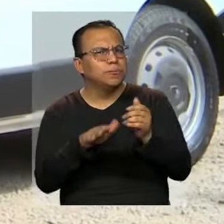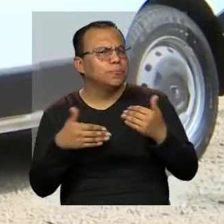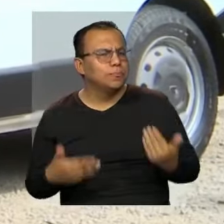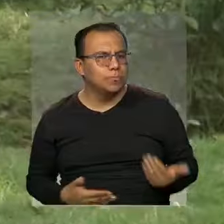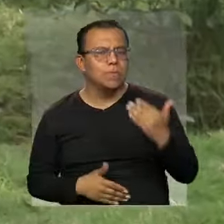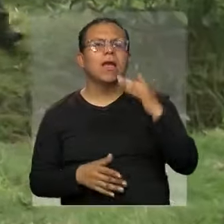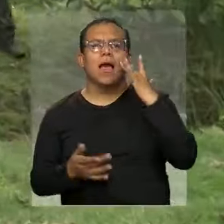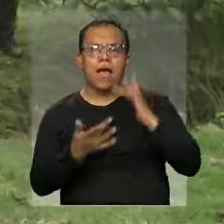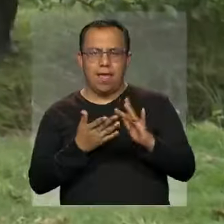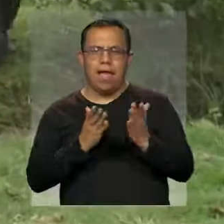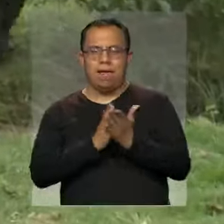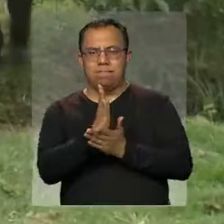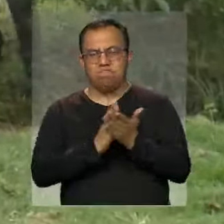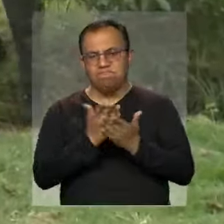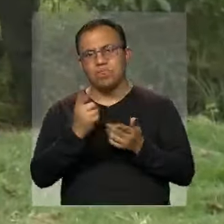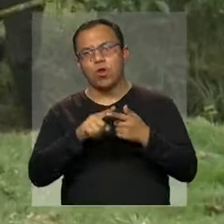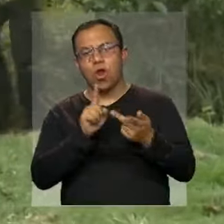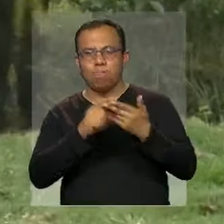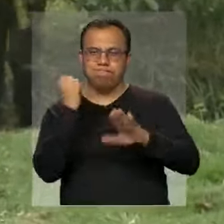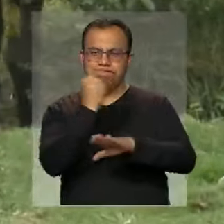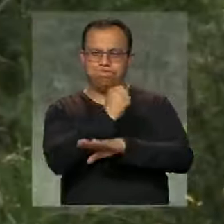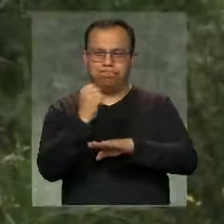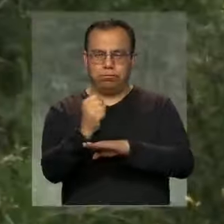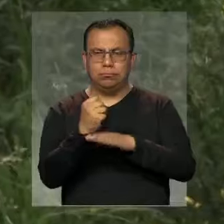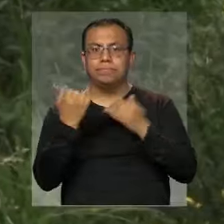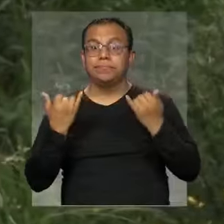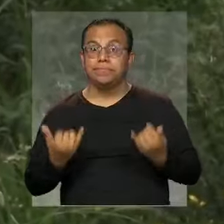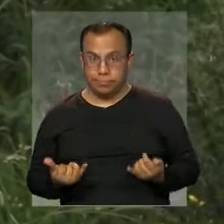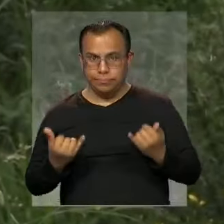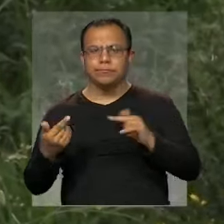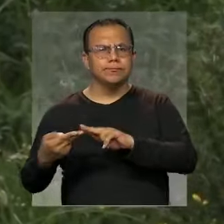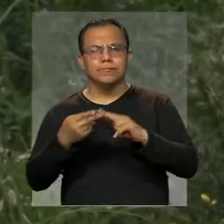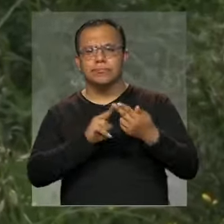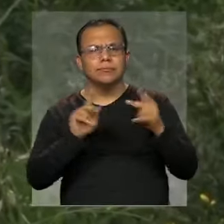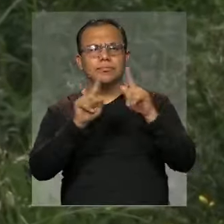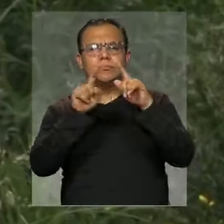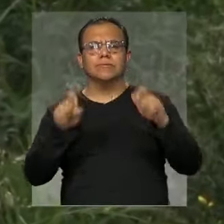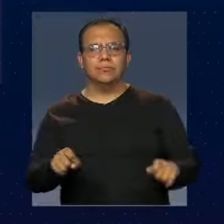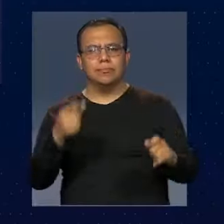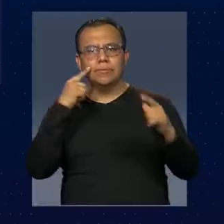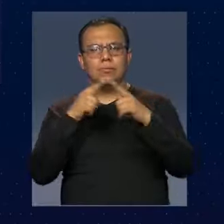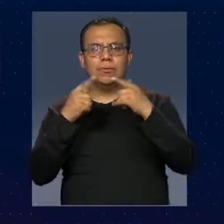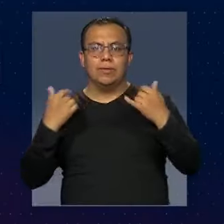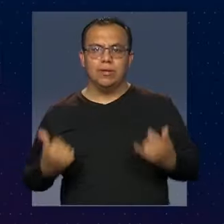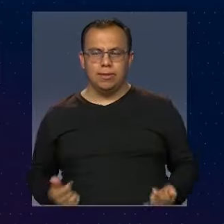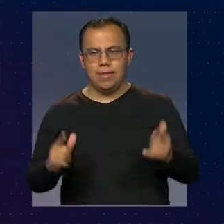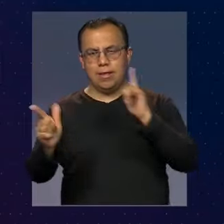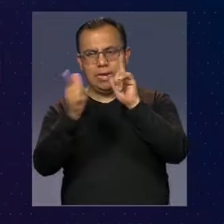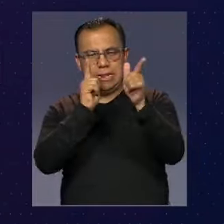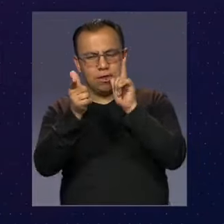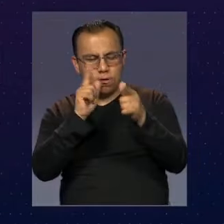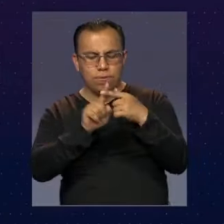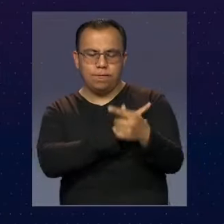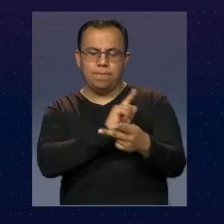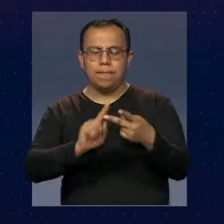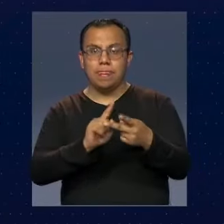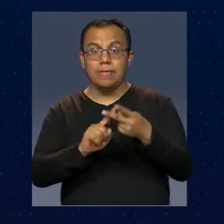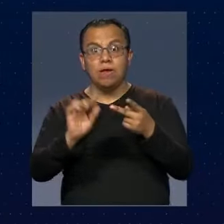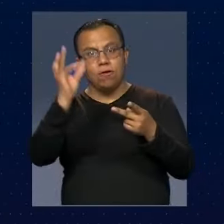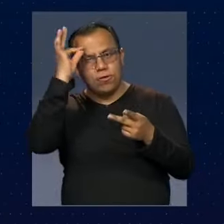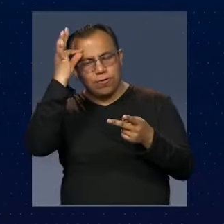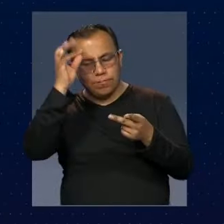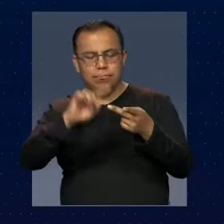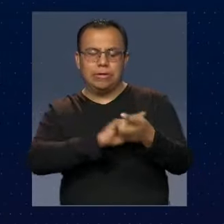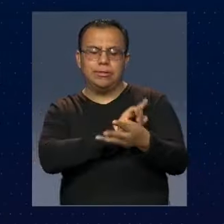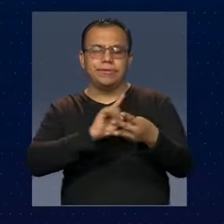cometidos con arma blanca o cortopunzante. Aquí hay temas asociados al consumo de alcohol, al consumo de drogas,